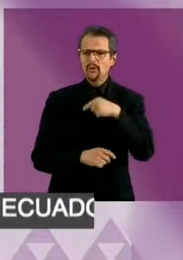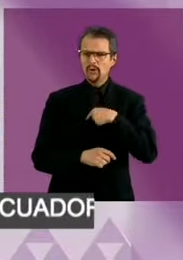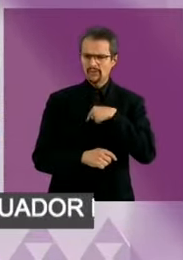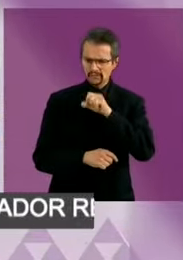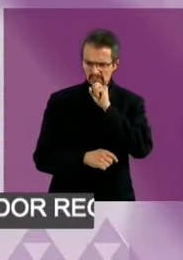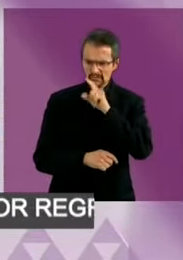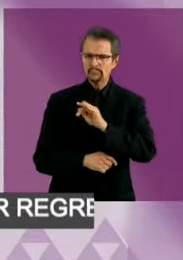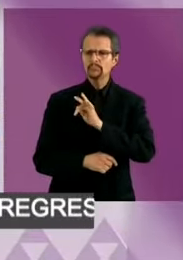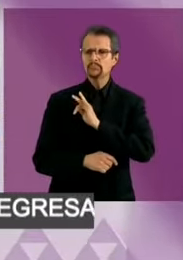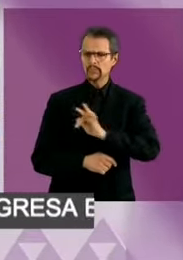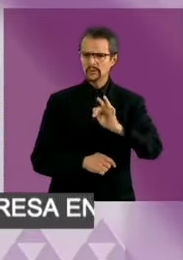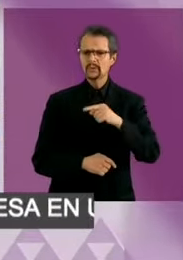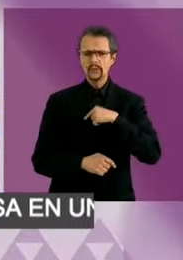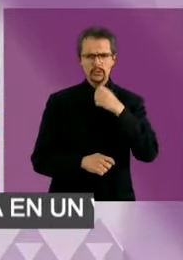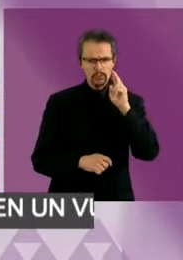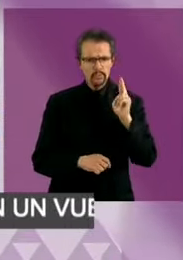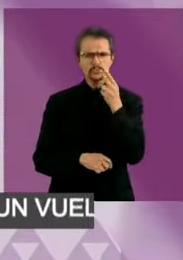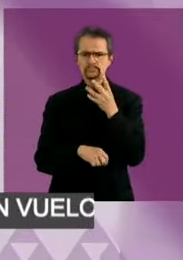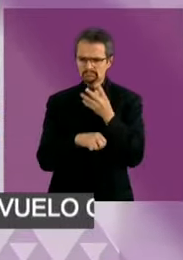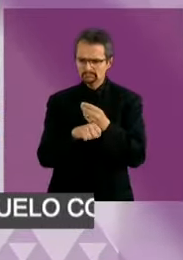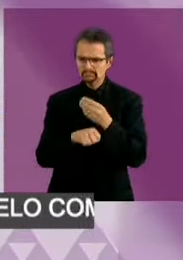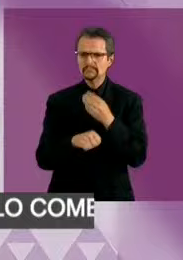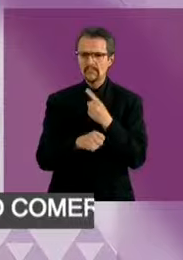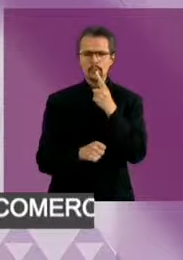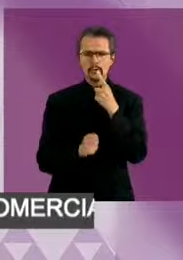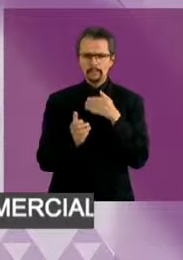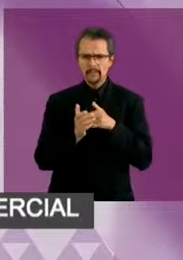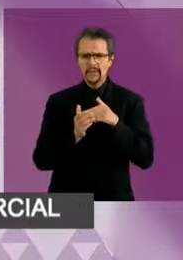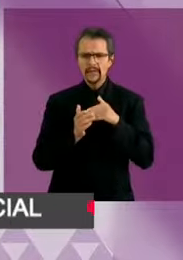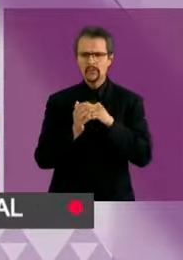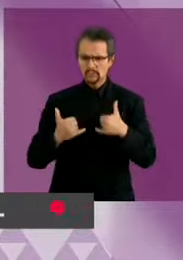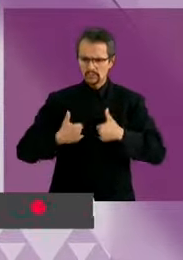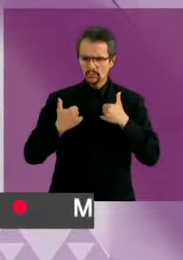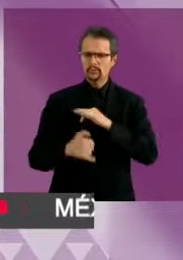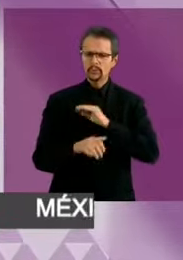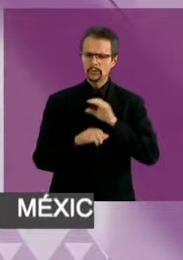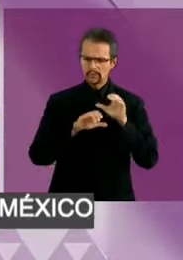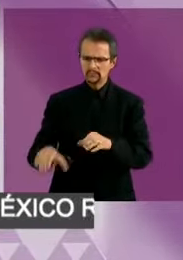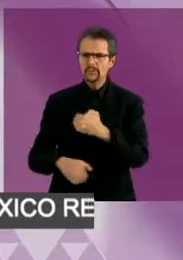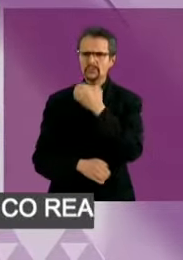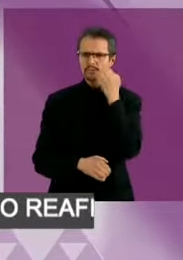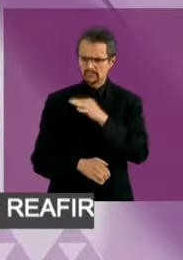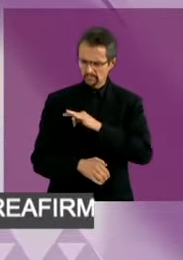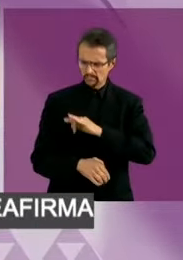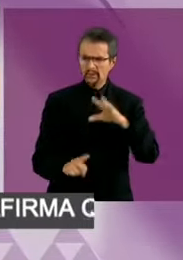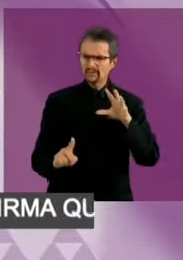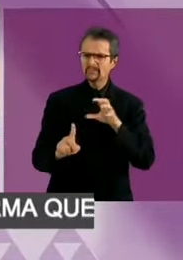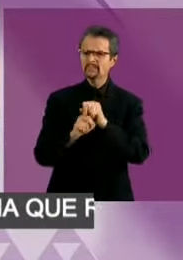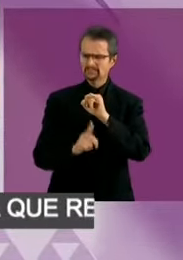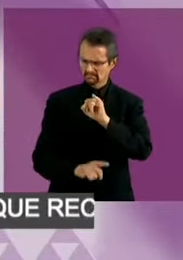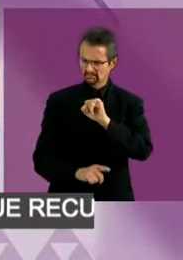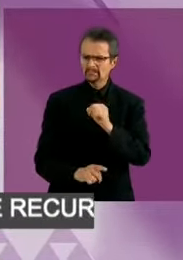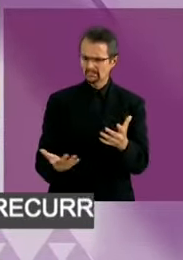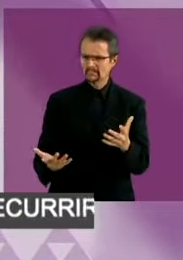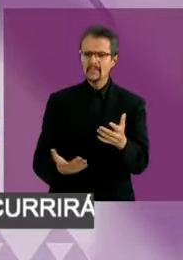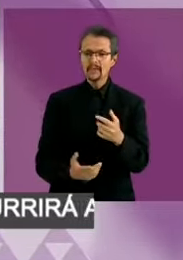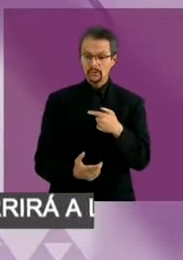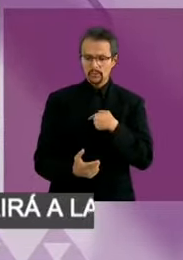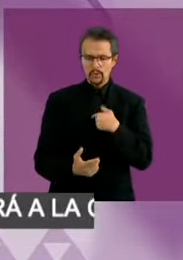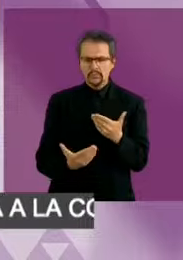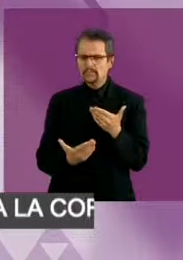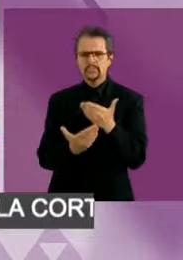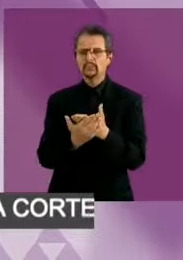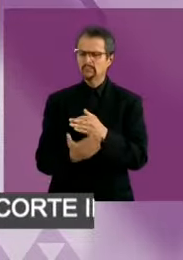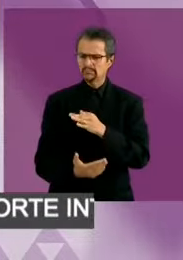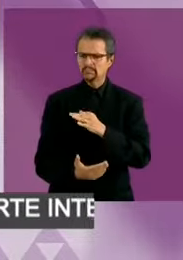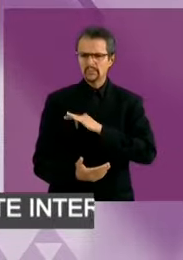educación universitaria, que un millón de jóvenes vayan a la universidad. Lo podemos lograr con una estrategia de implementar alianzas